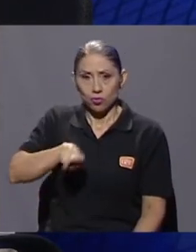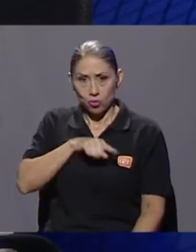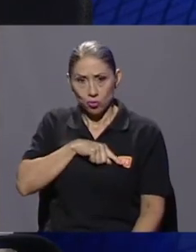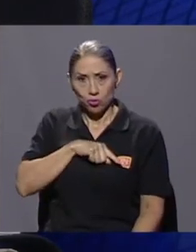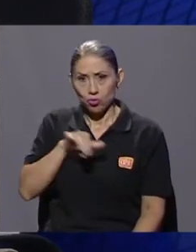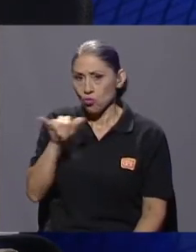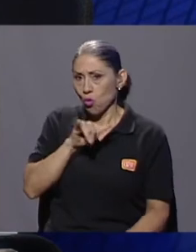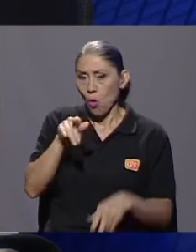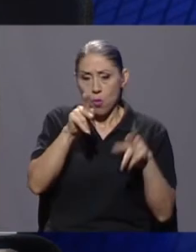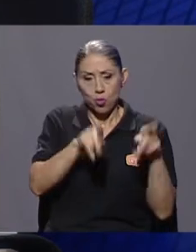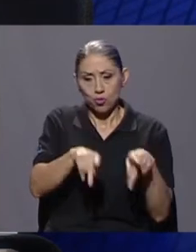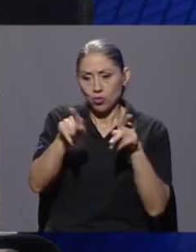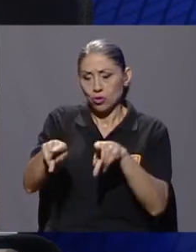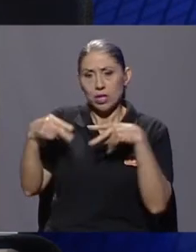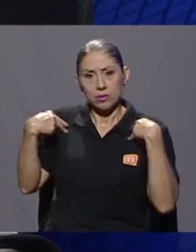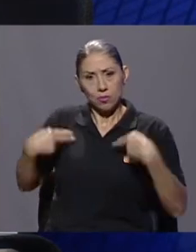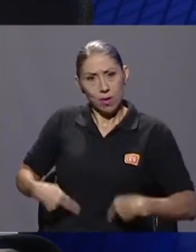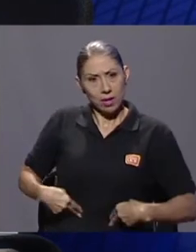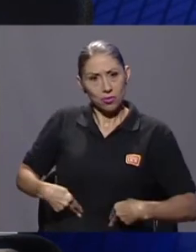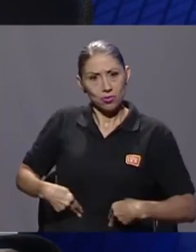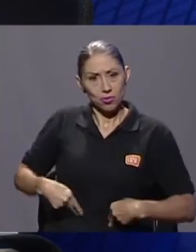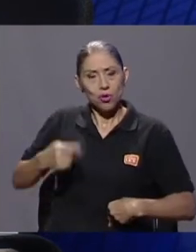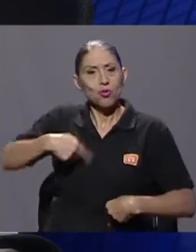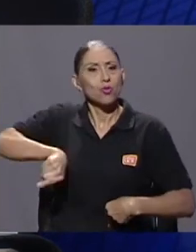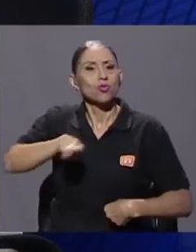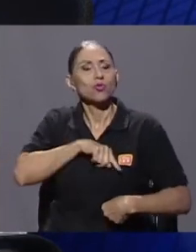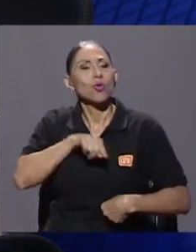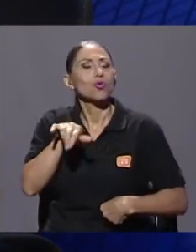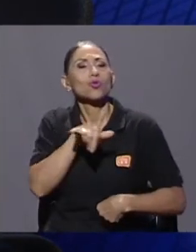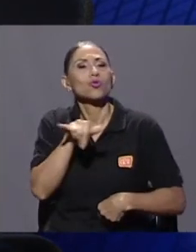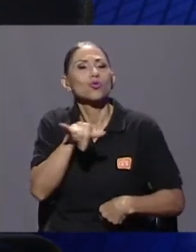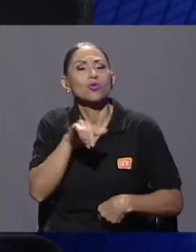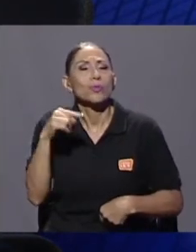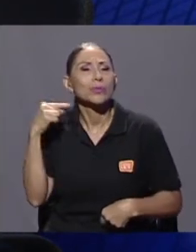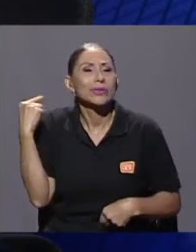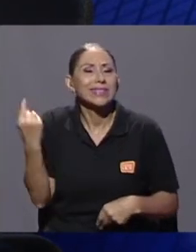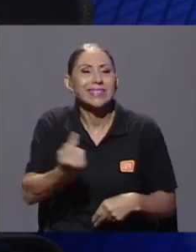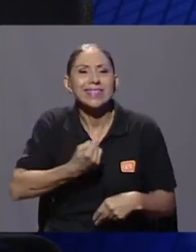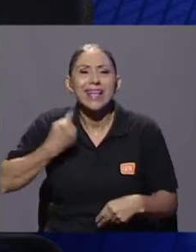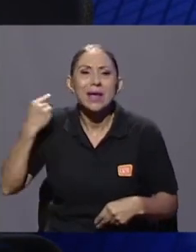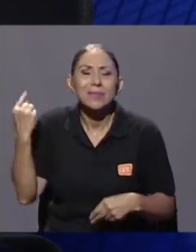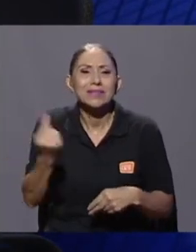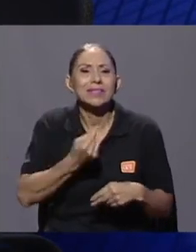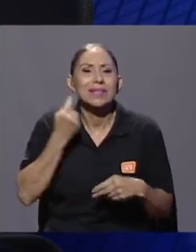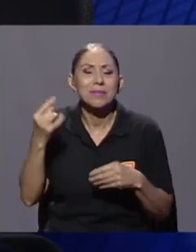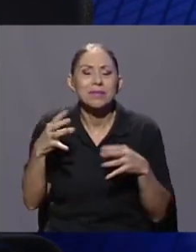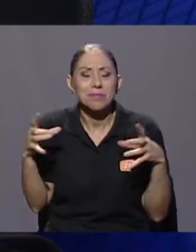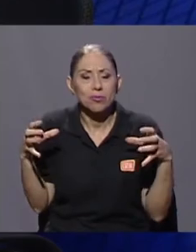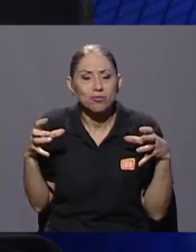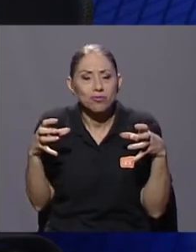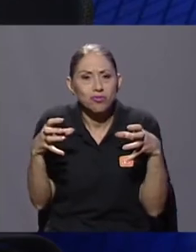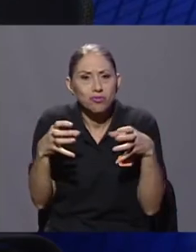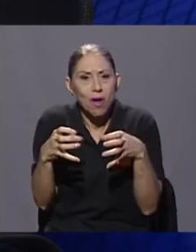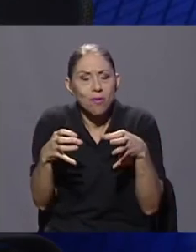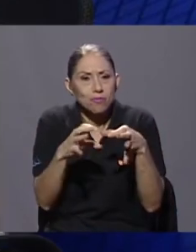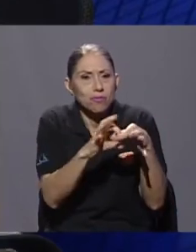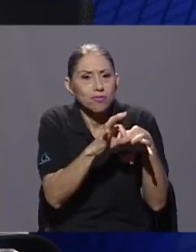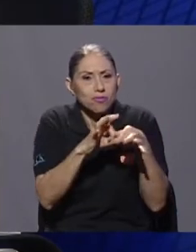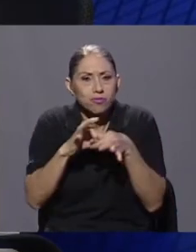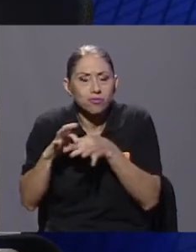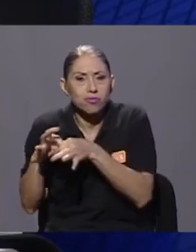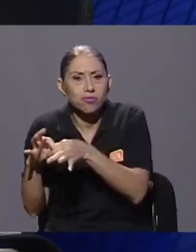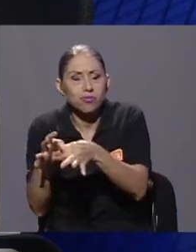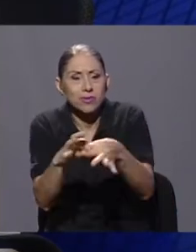como seres humanos, somos gregarios. Siempre, siempre estamos unidos, siempre estamos interrelacionados.